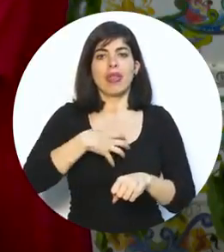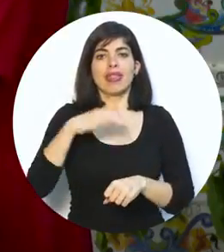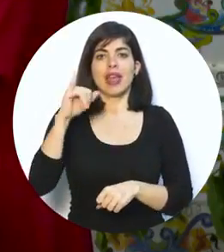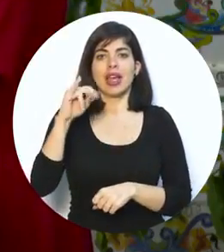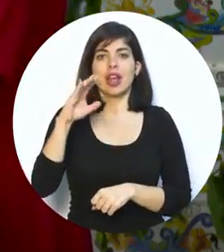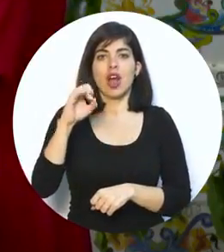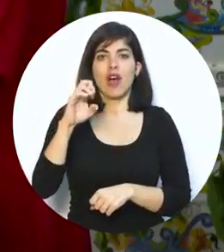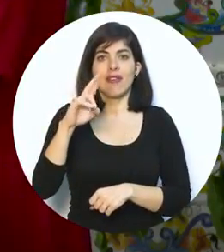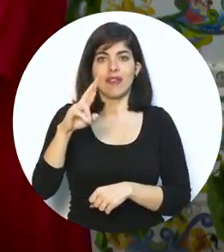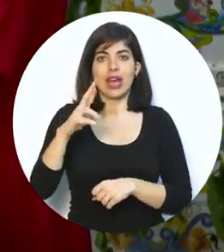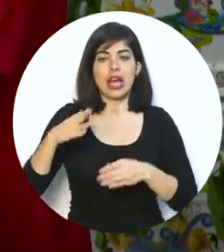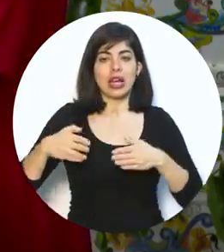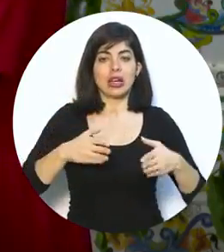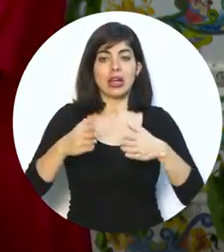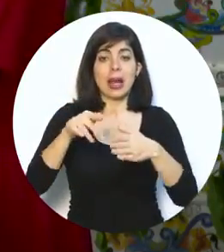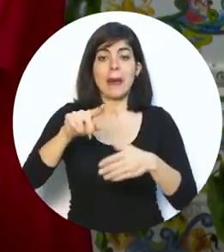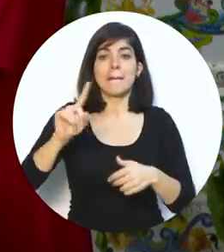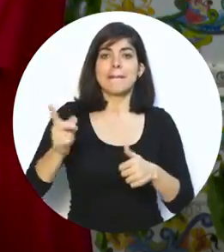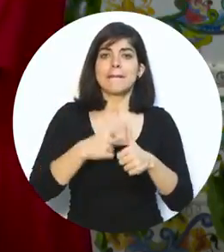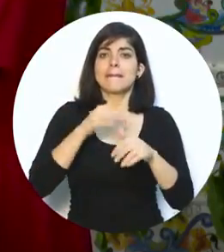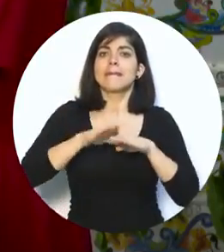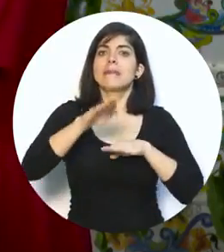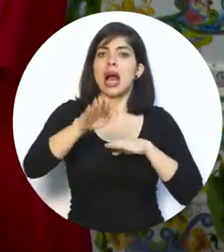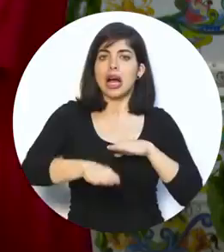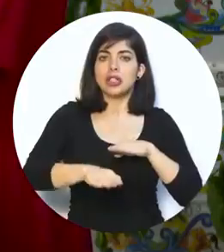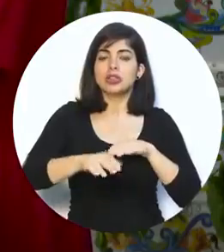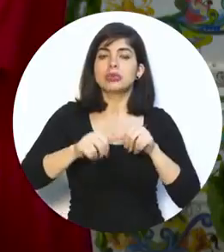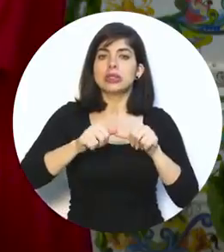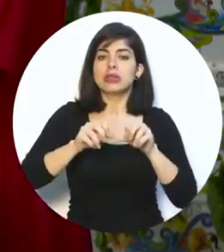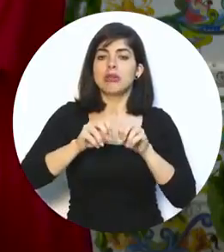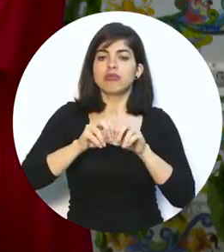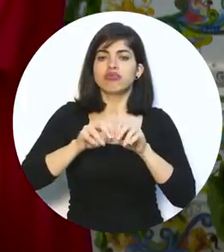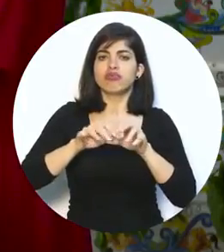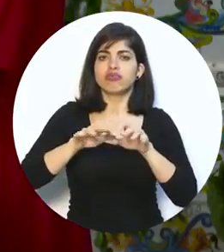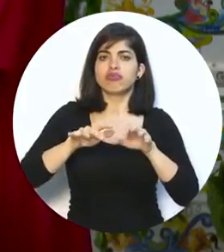en Costa